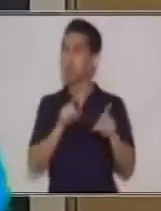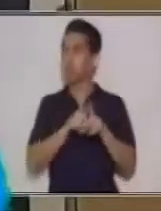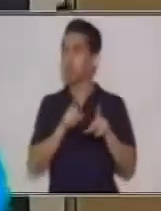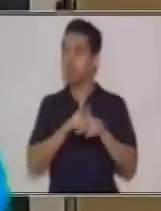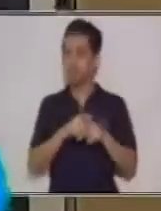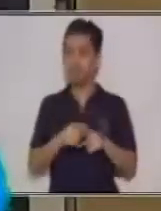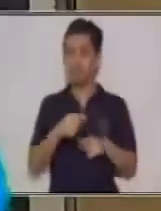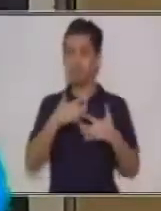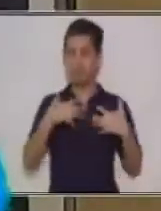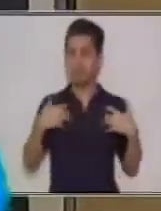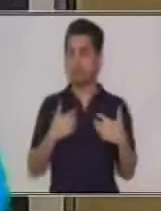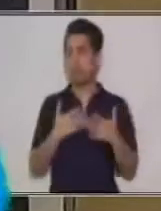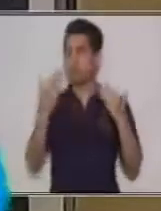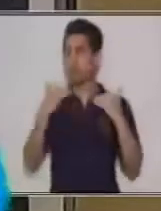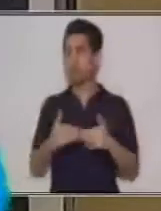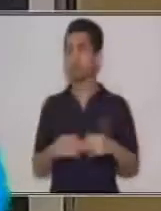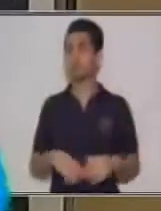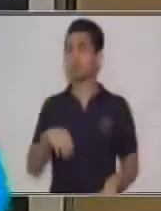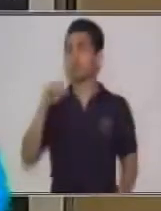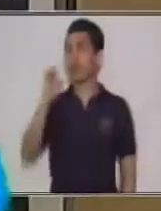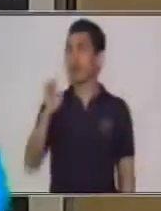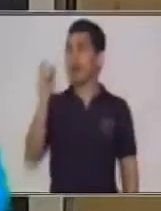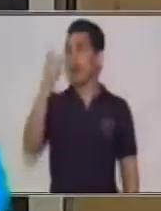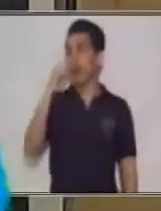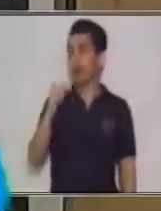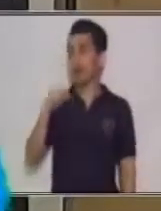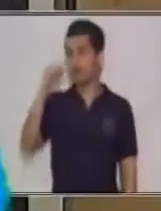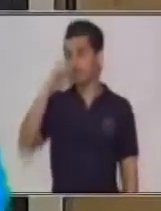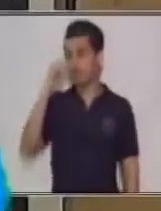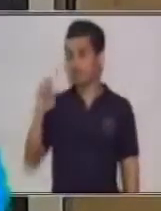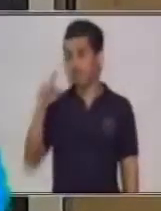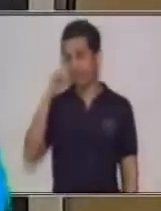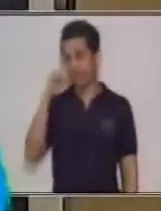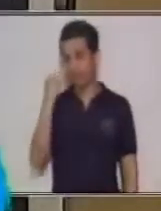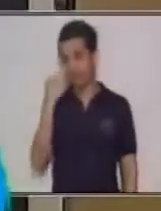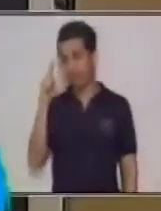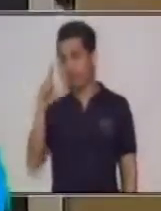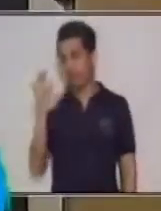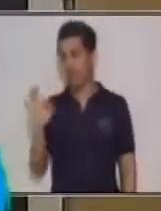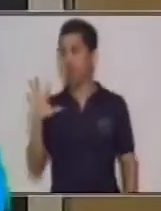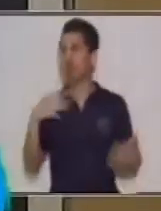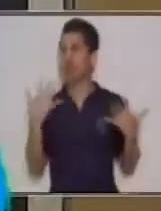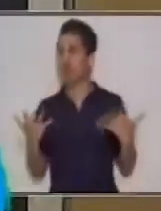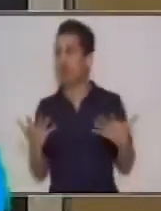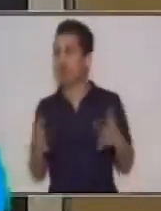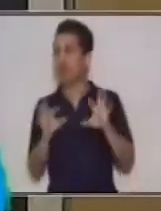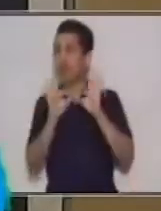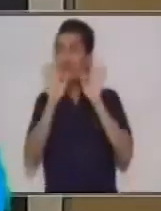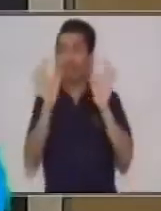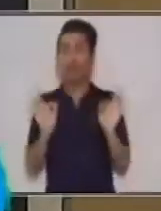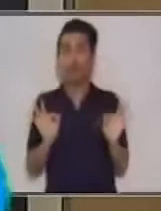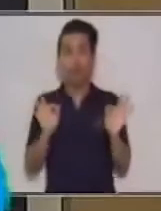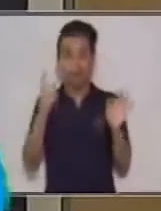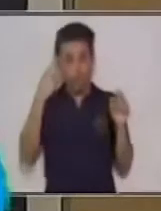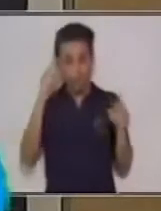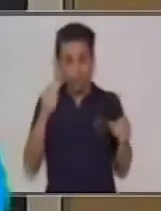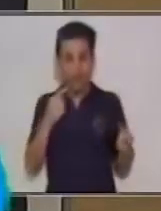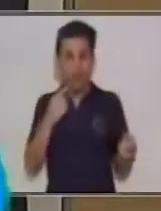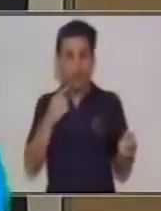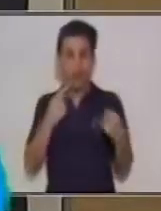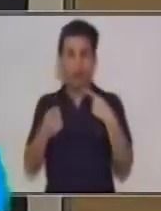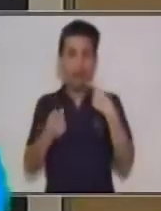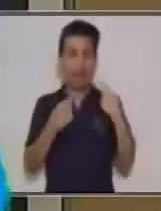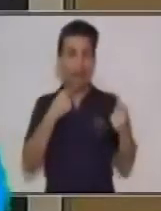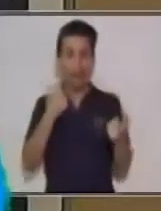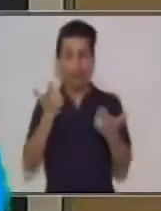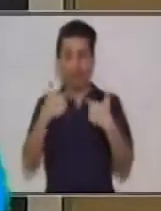el contenido del mensaje. Existen también tipos de discurso estético, porque nada más se va a centrar en la forma del